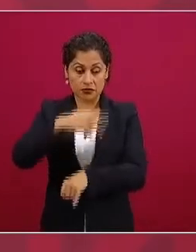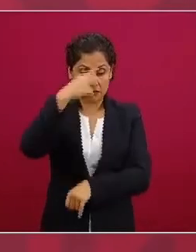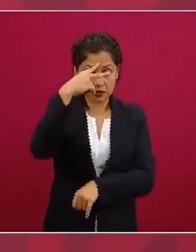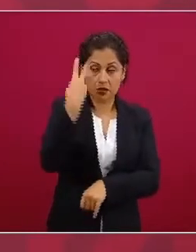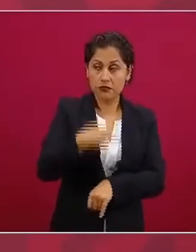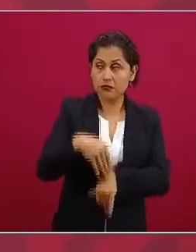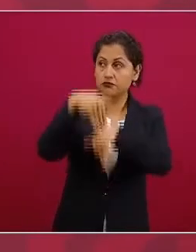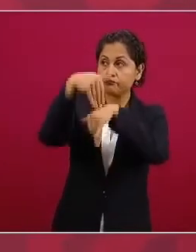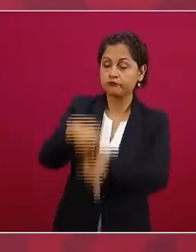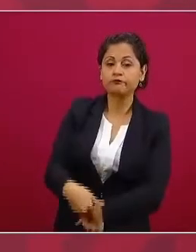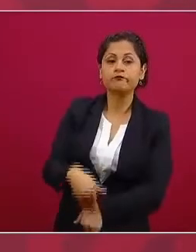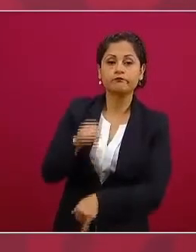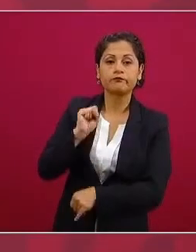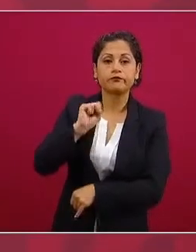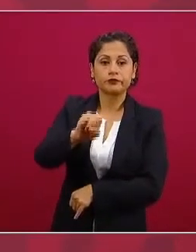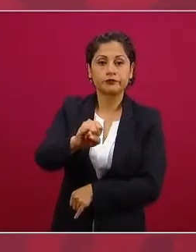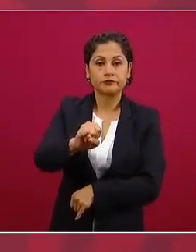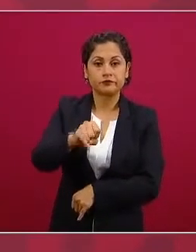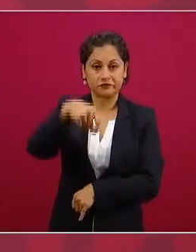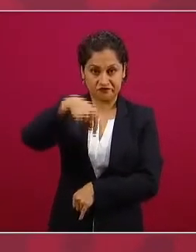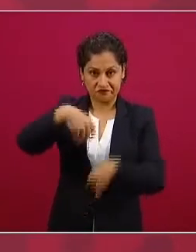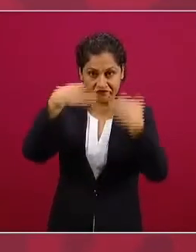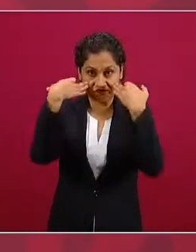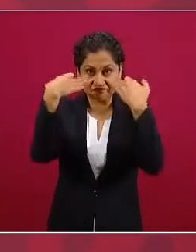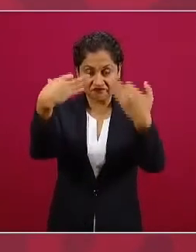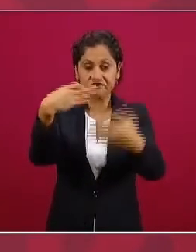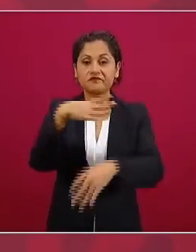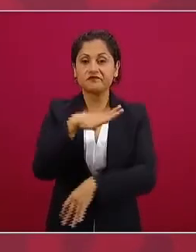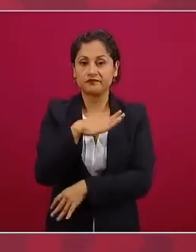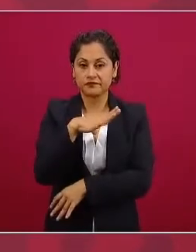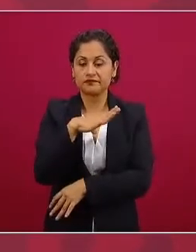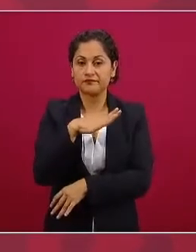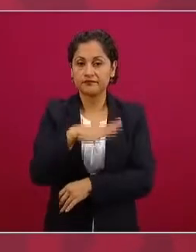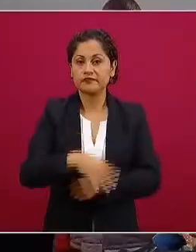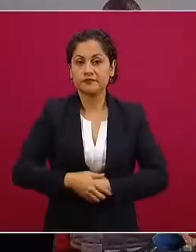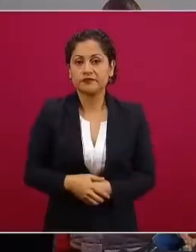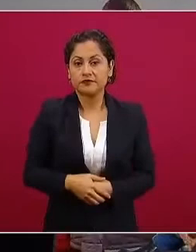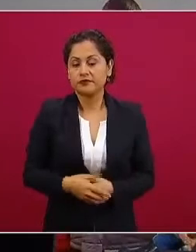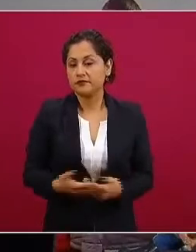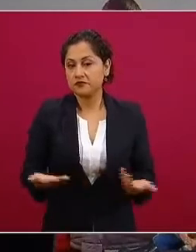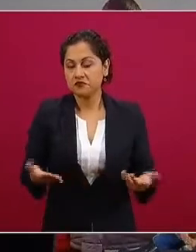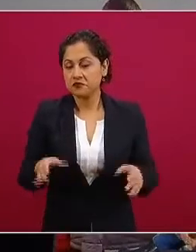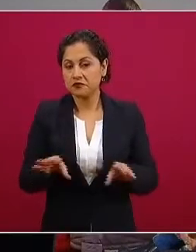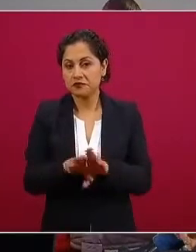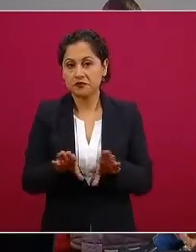hay constancia de ello se han